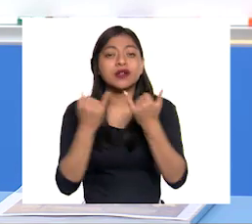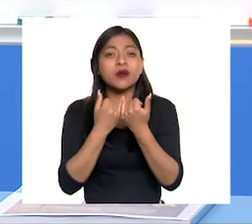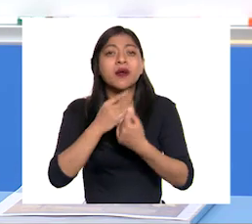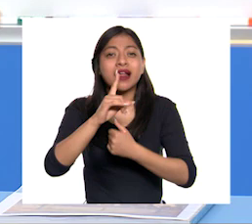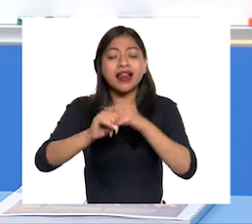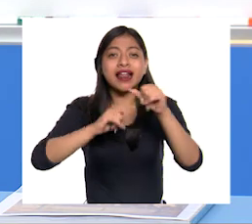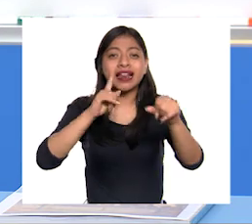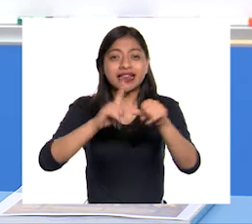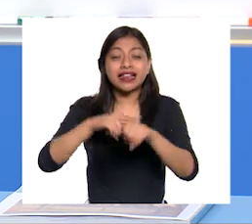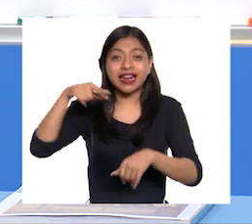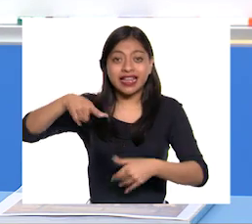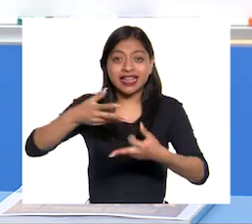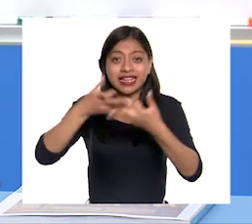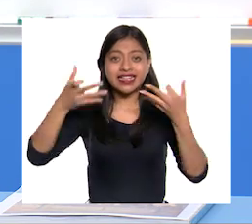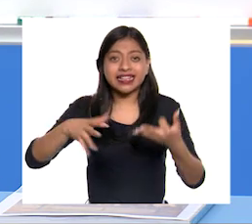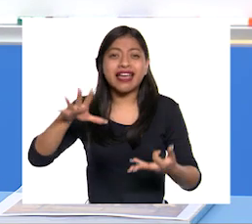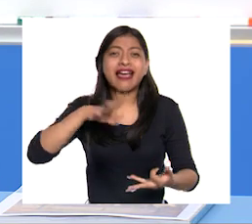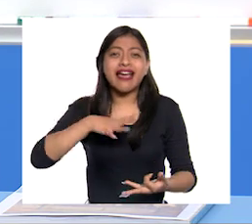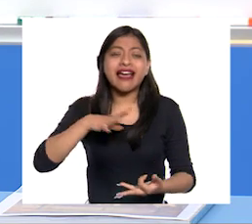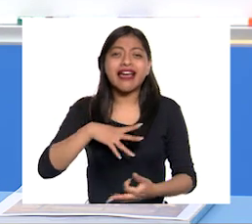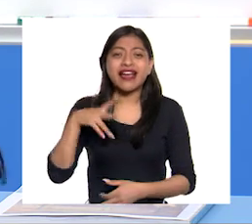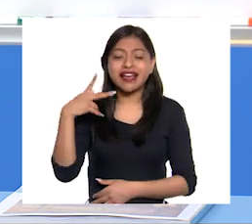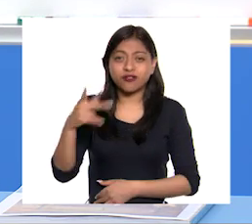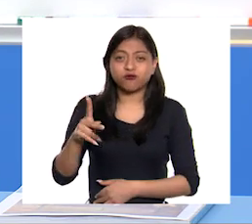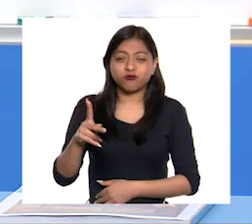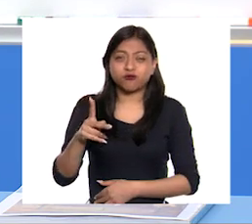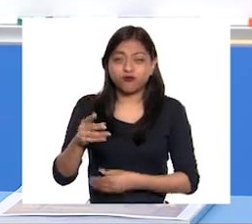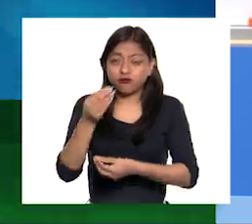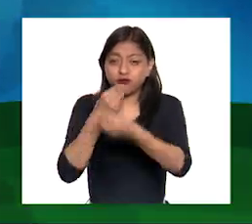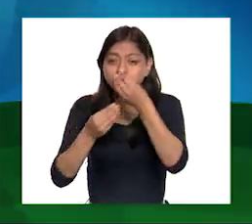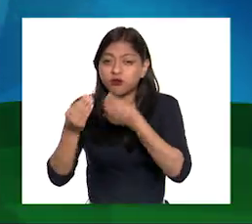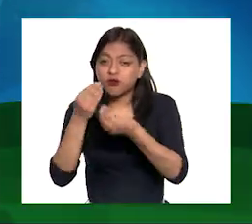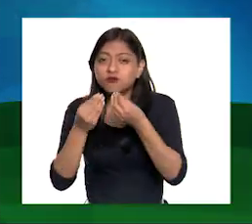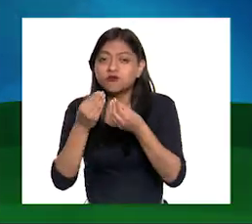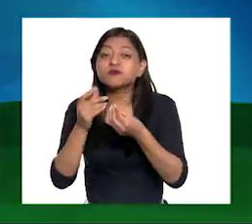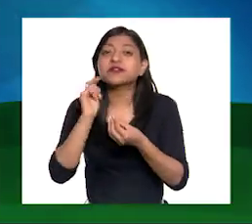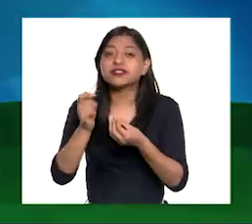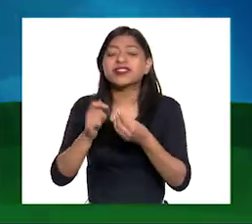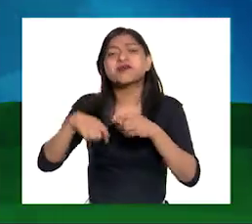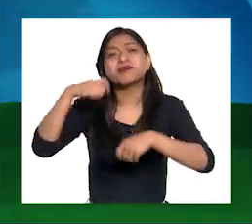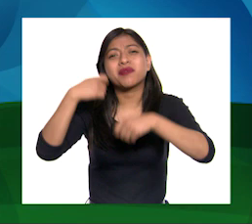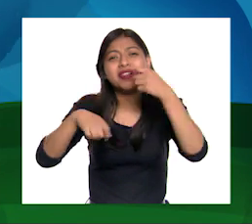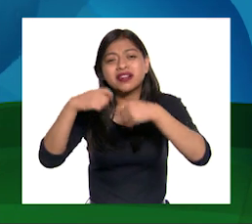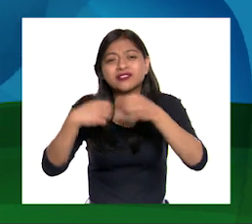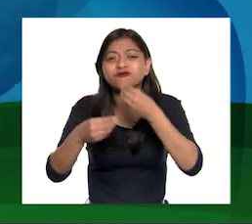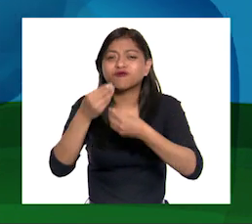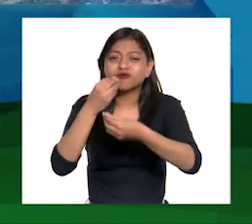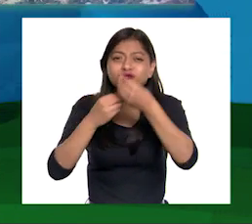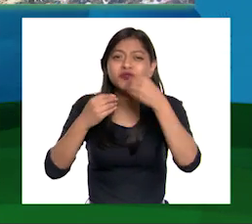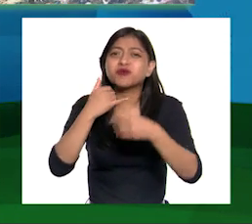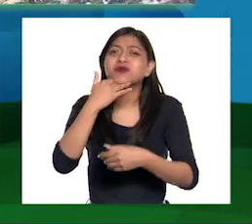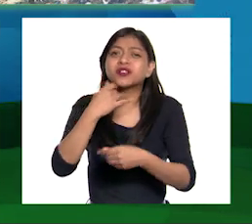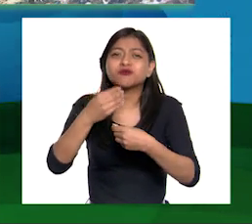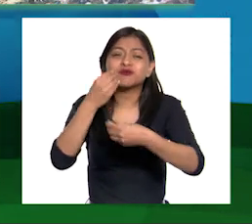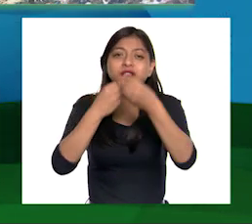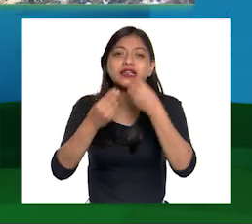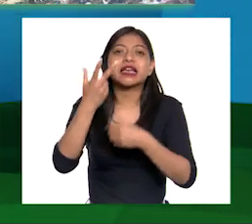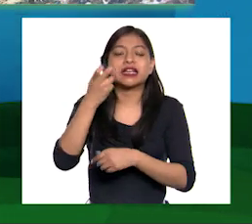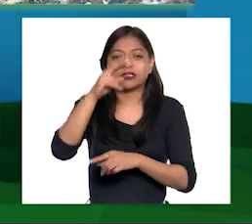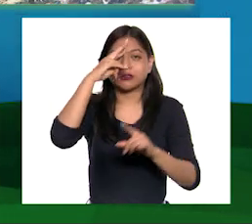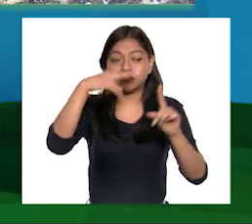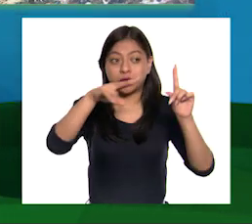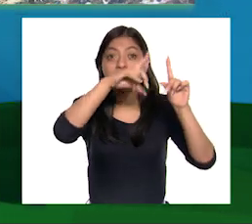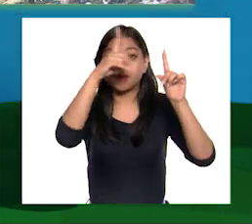kilos de bolsas de plástico en sus pancitas? Sí, y es una de las razones de por qué en México ya se